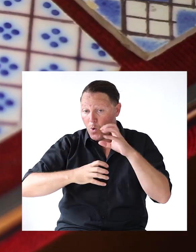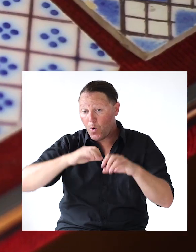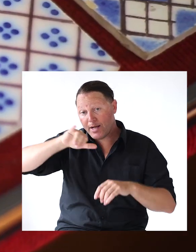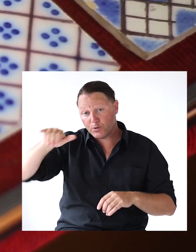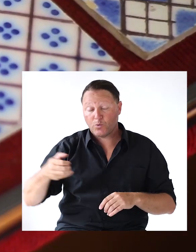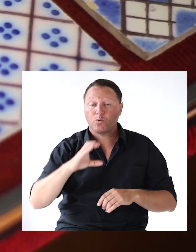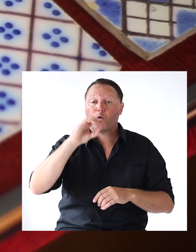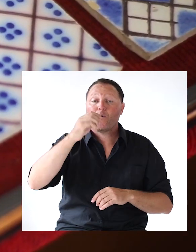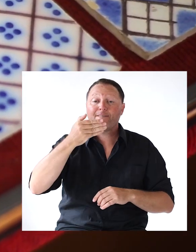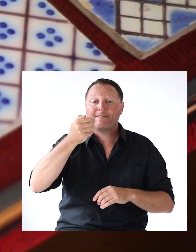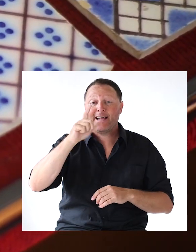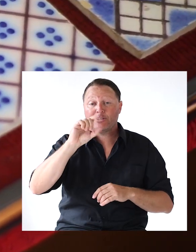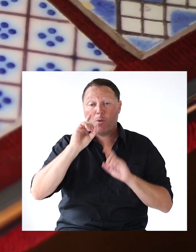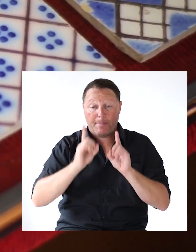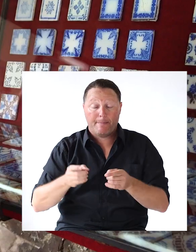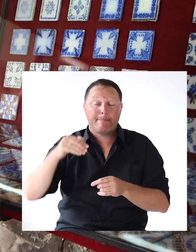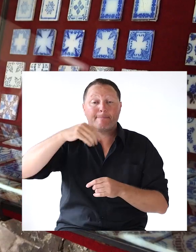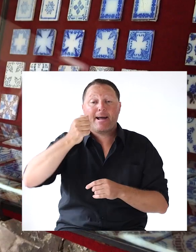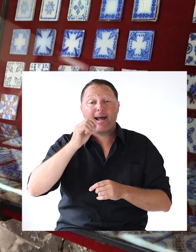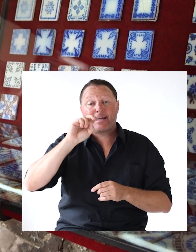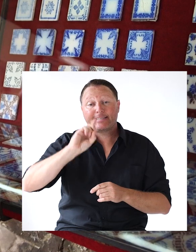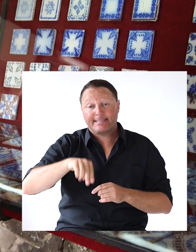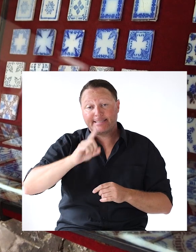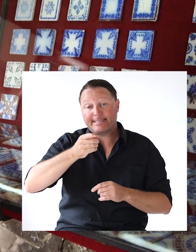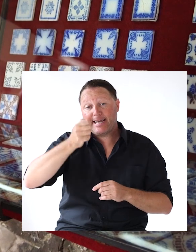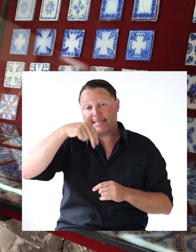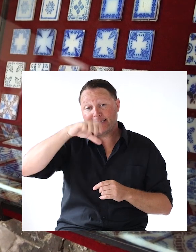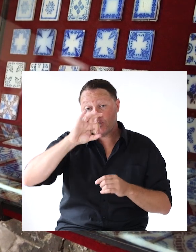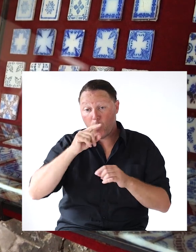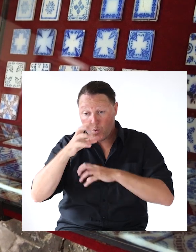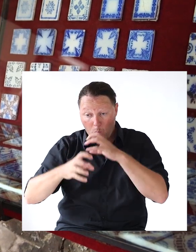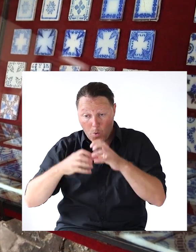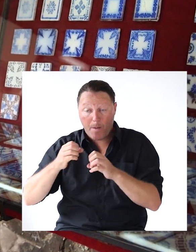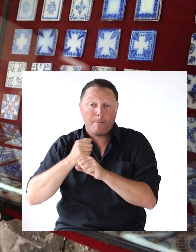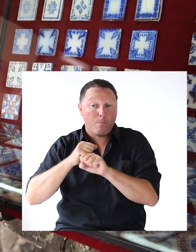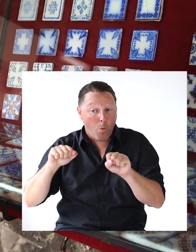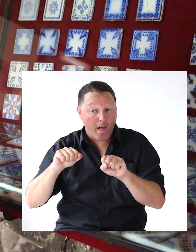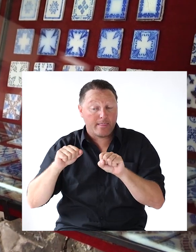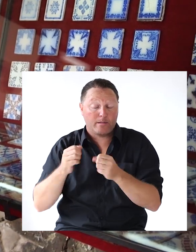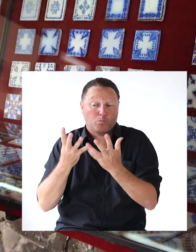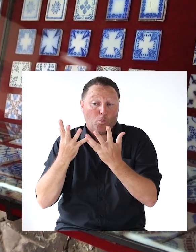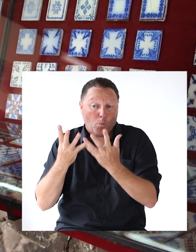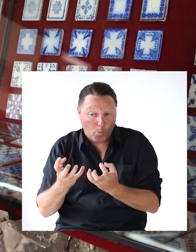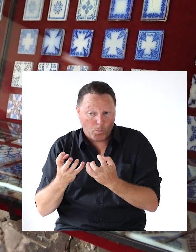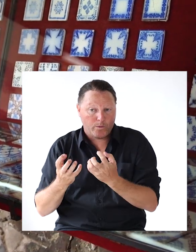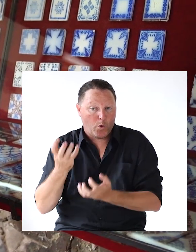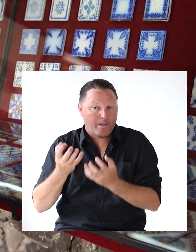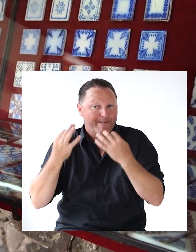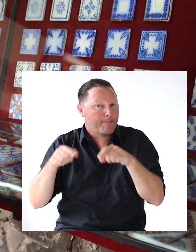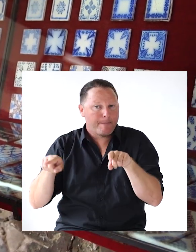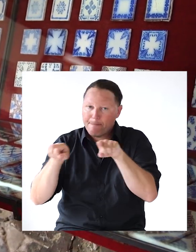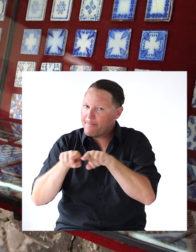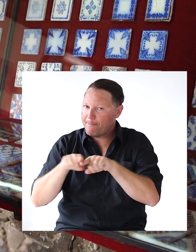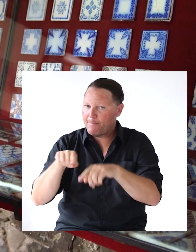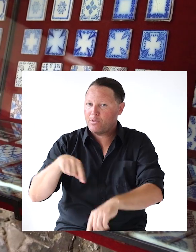cobalto Y el manganeso Que es el amarronado Todos esos Podían saturar Se podían cocinar A una misma temperatura